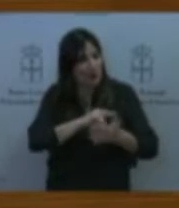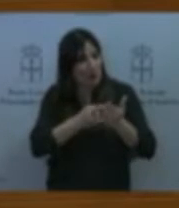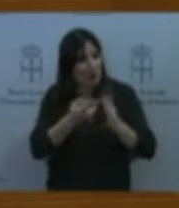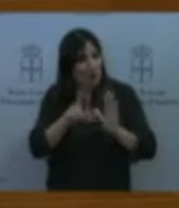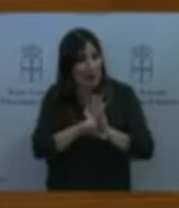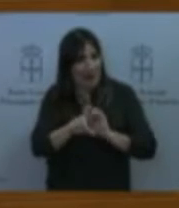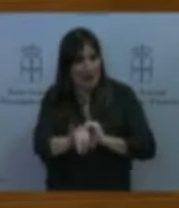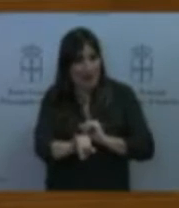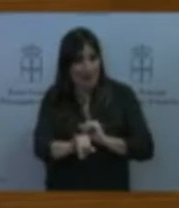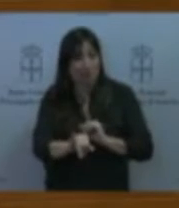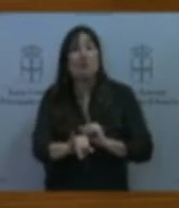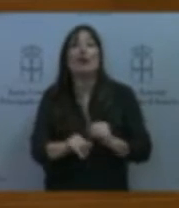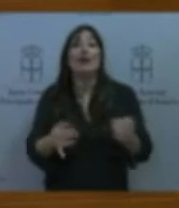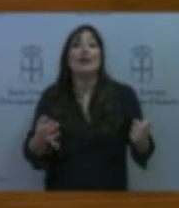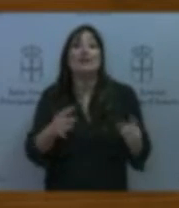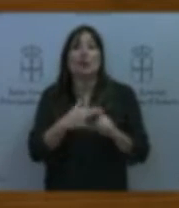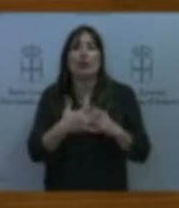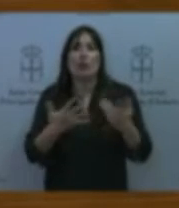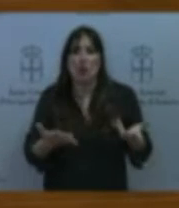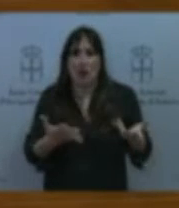que los planes